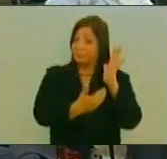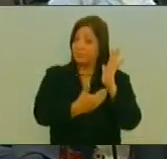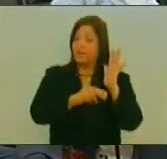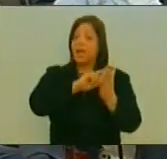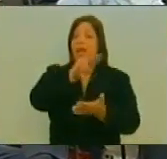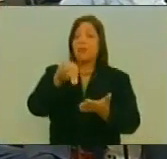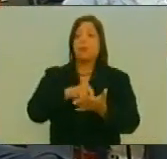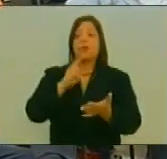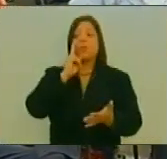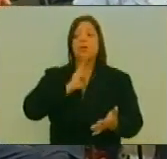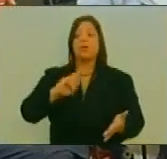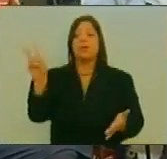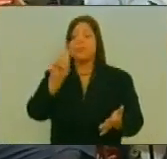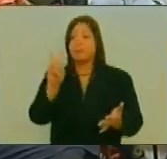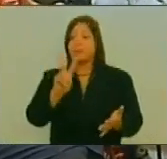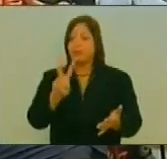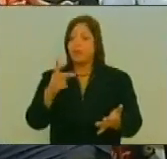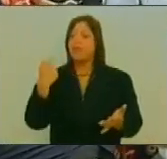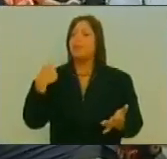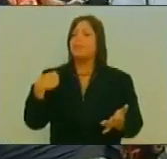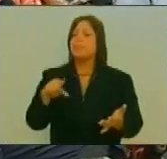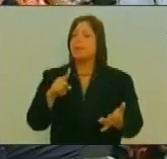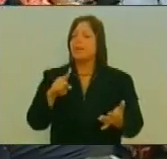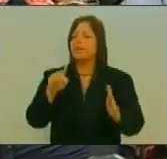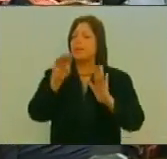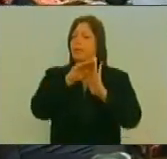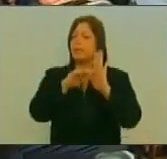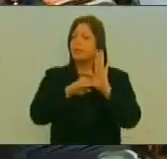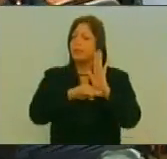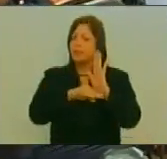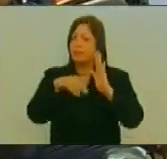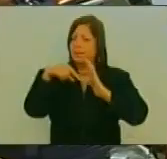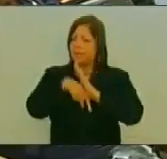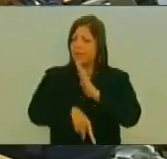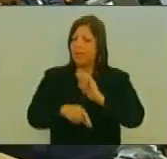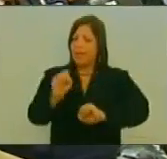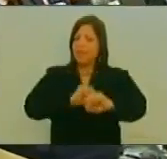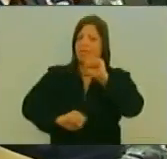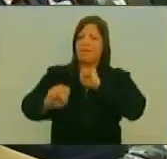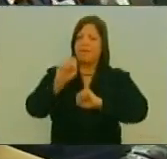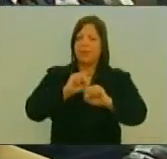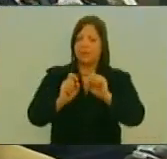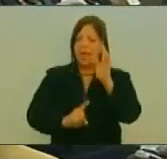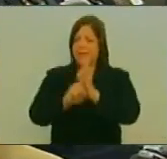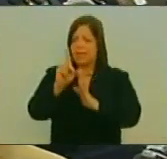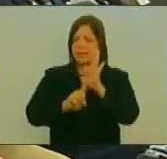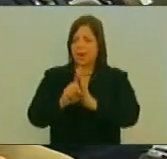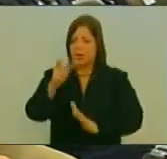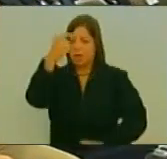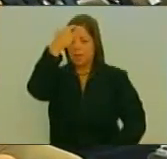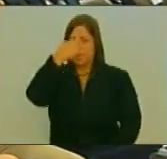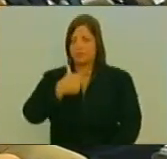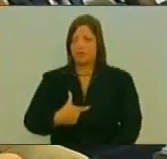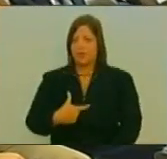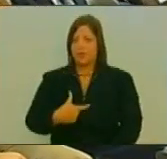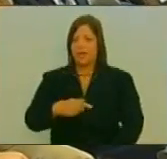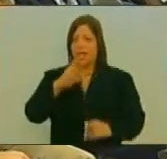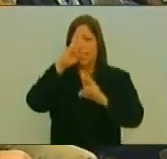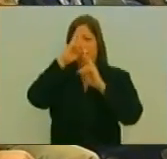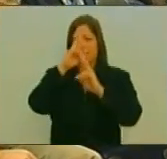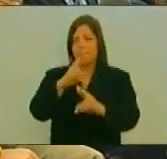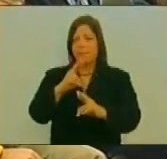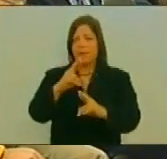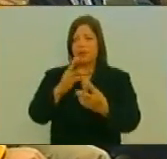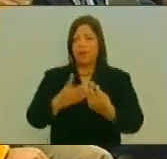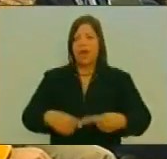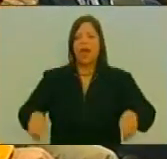República Bolivariana De Venezuela Tiene como fines Esenciales La defensa Y el desarrollo De la persona El respeto A